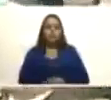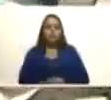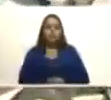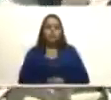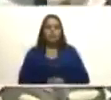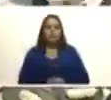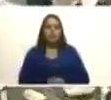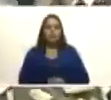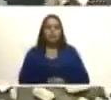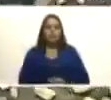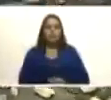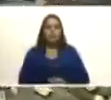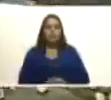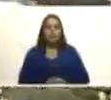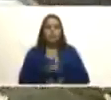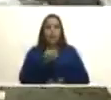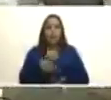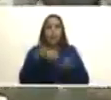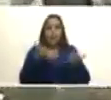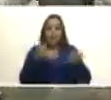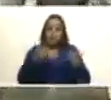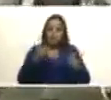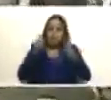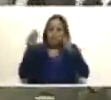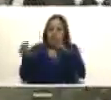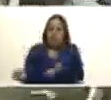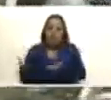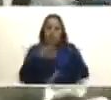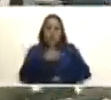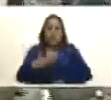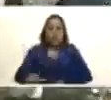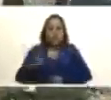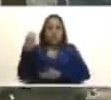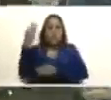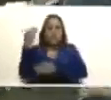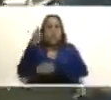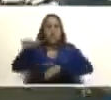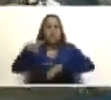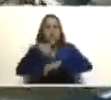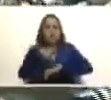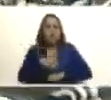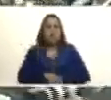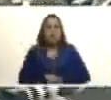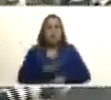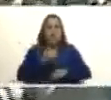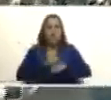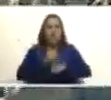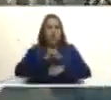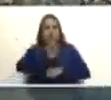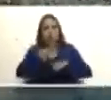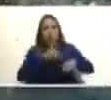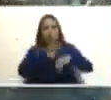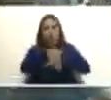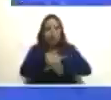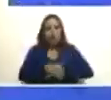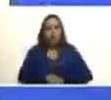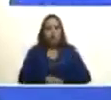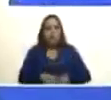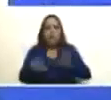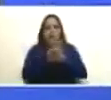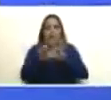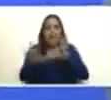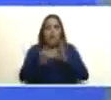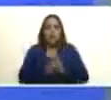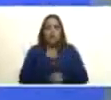y le entrego al presidente de la asamblea nacional doctor Jorge Rodríguez la ley